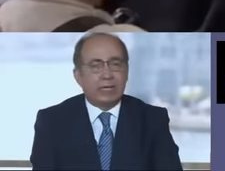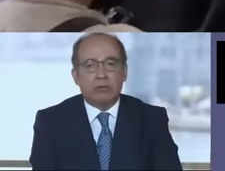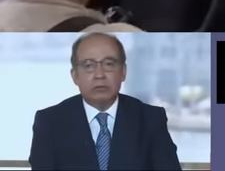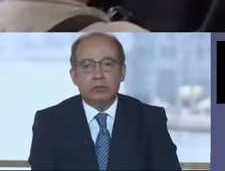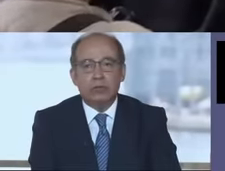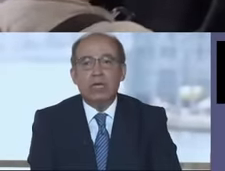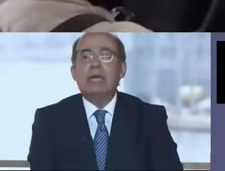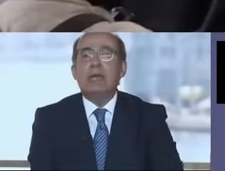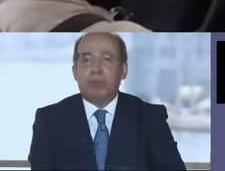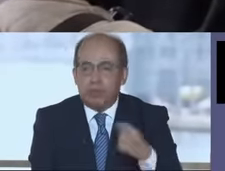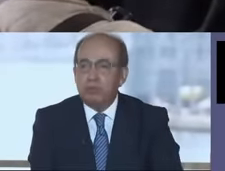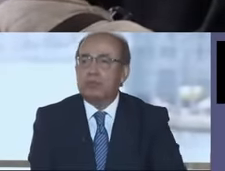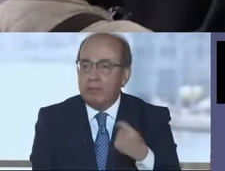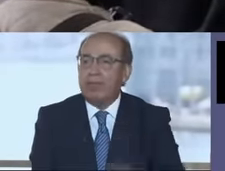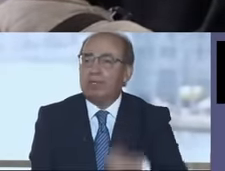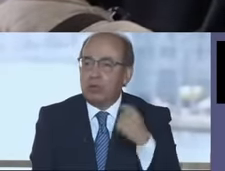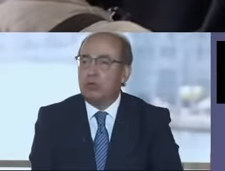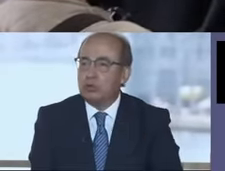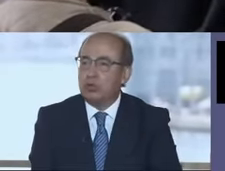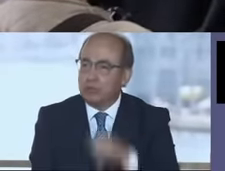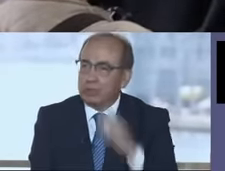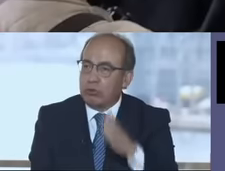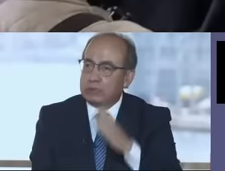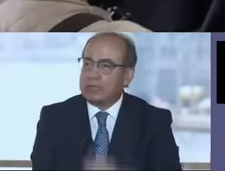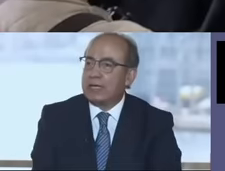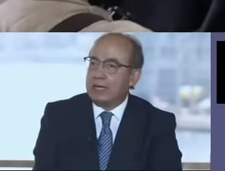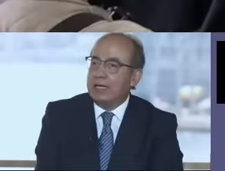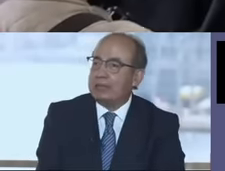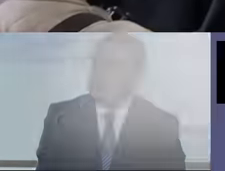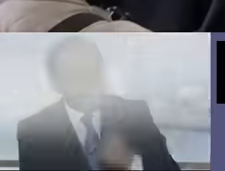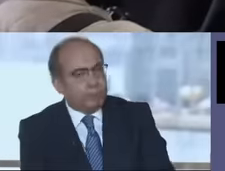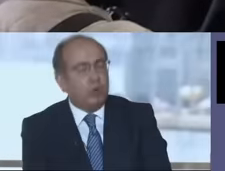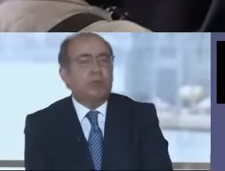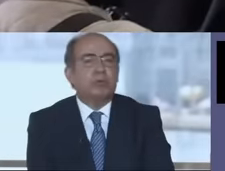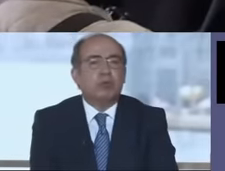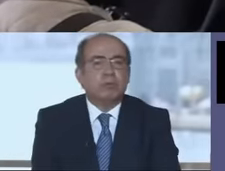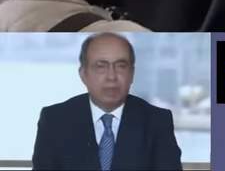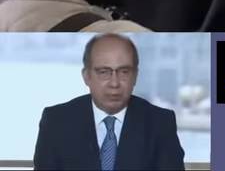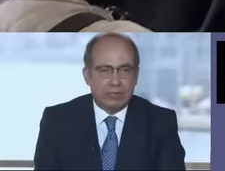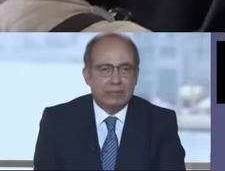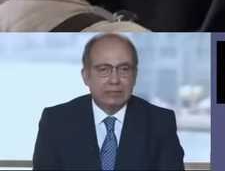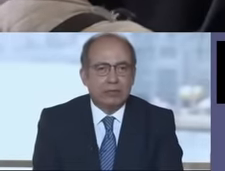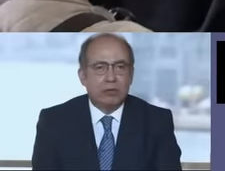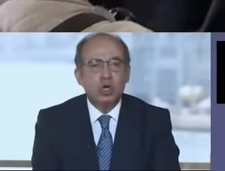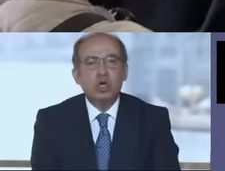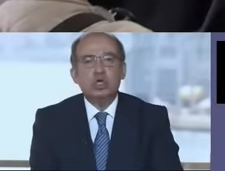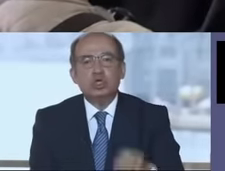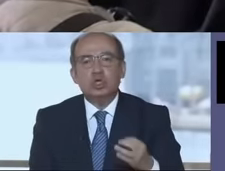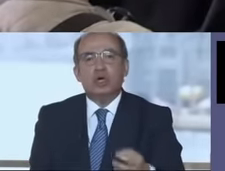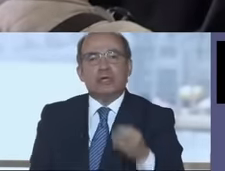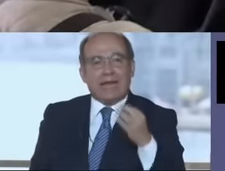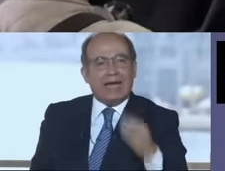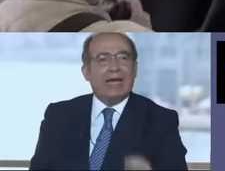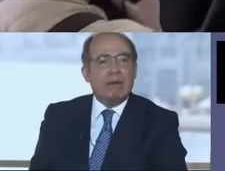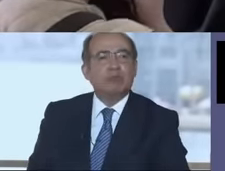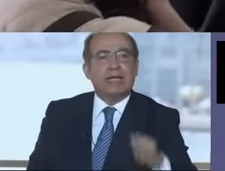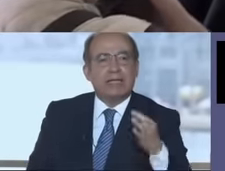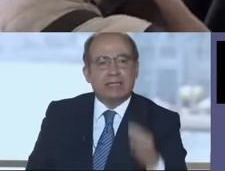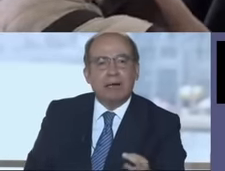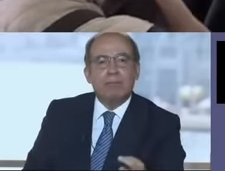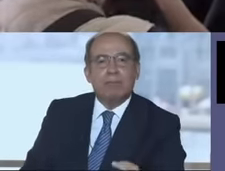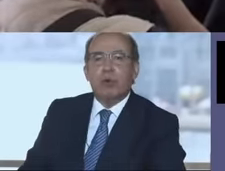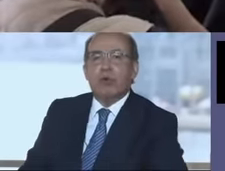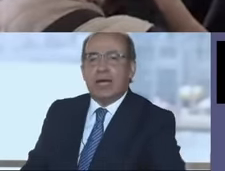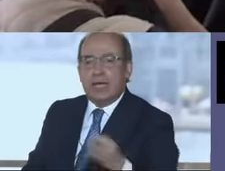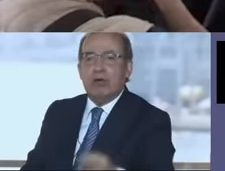...preguntas ciudadanas recabadas por el Instituto Nacional Electoral para el primer debate presidencial, asigna LAF, adscrito al Instituto